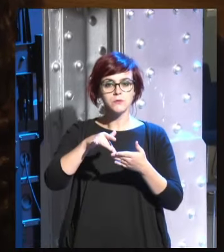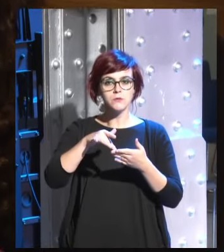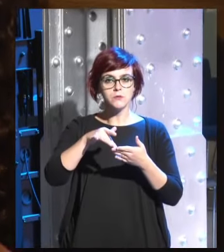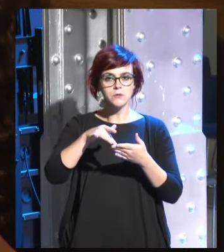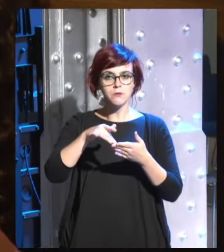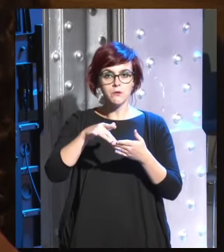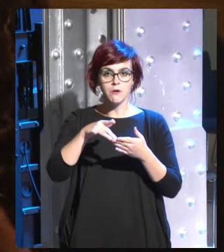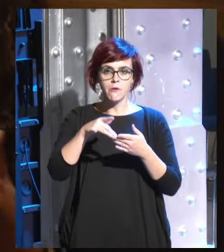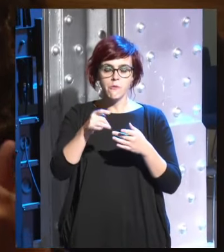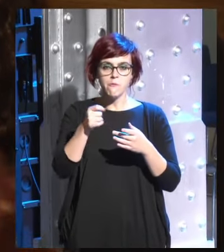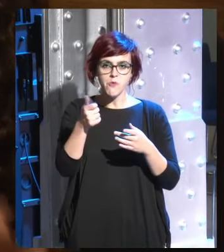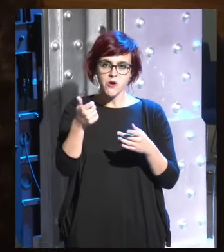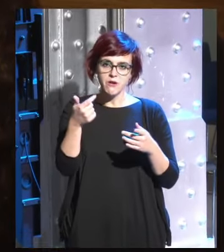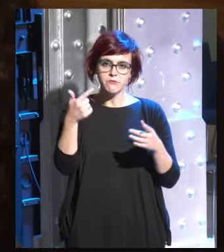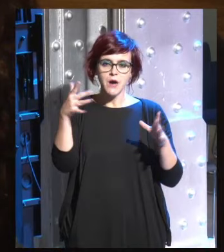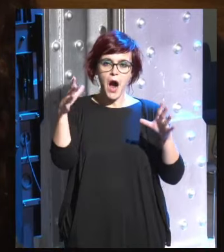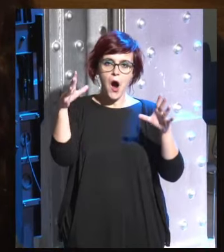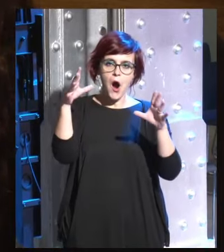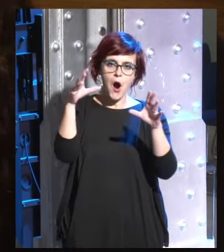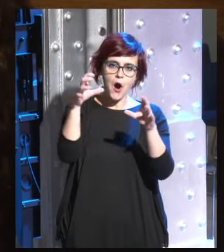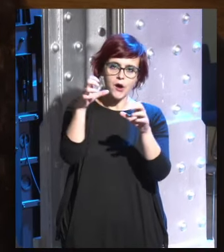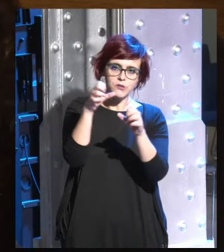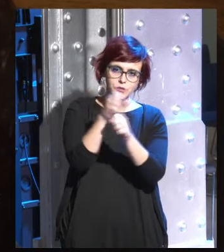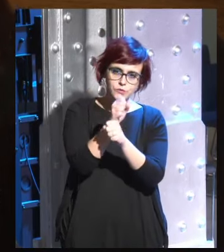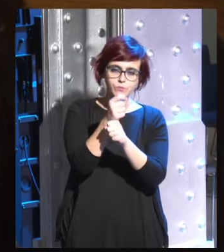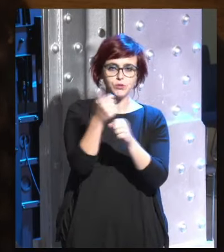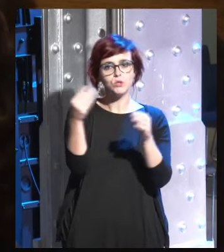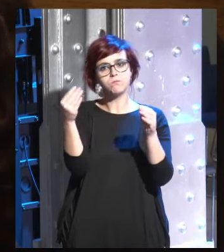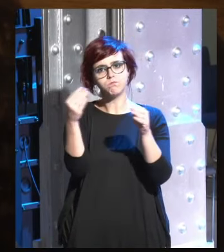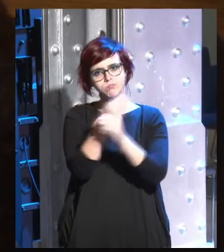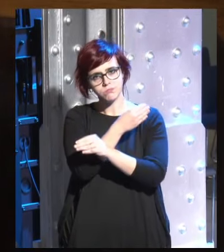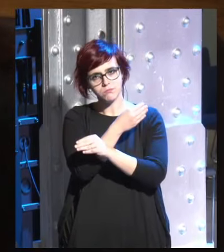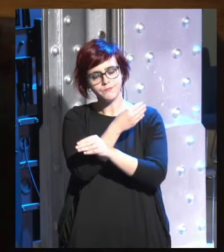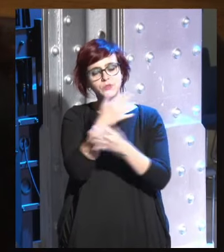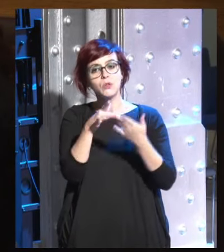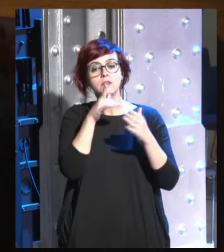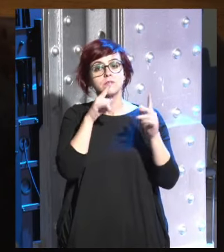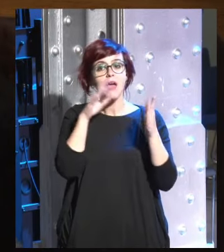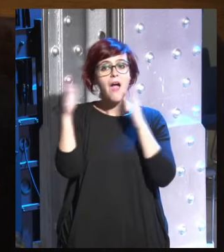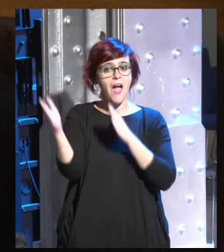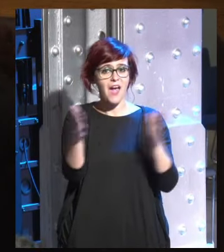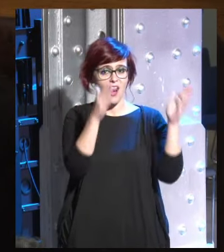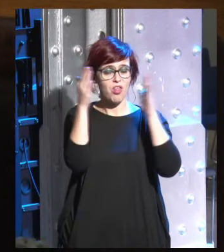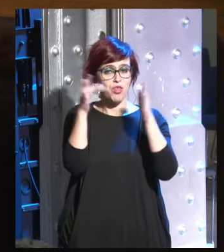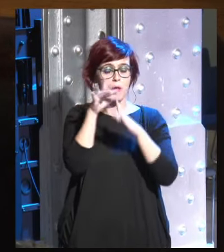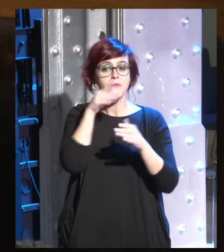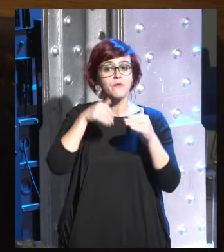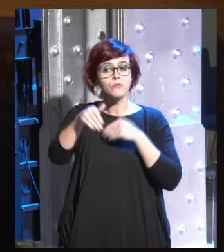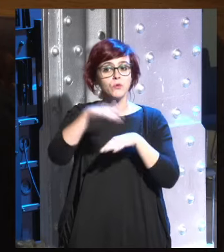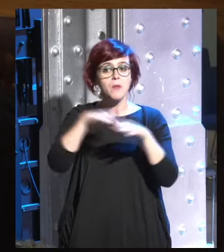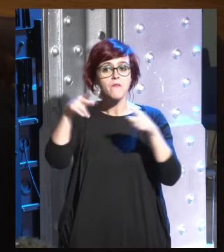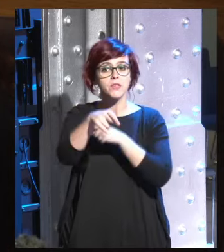va a ser un poco oscuro un poco distópico en la próxima generación ¿qué podemos hacer para evitar que eso sea así?